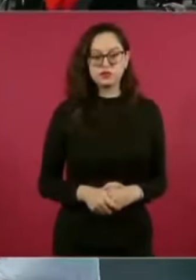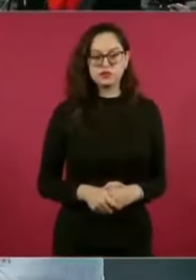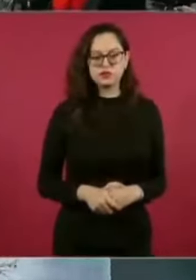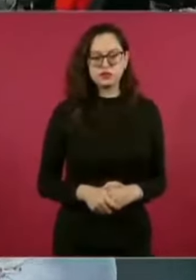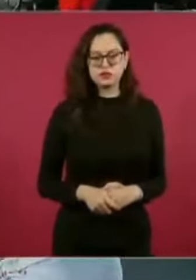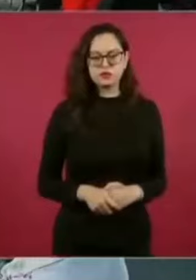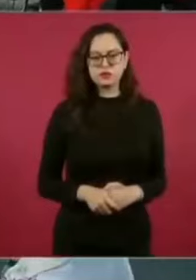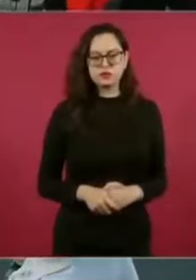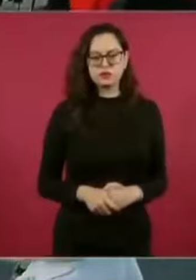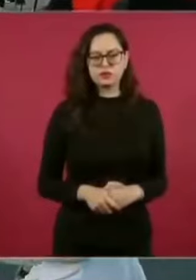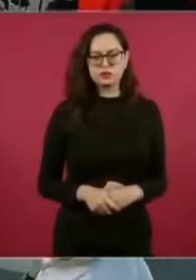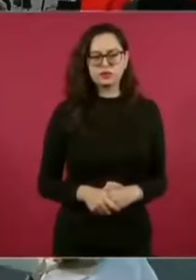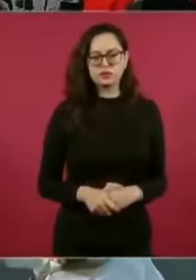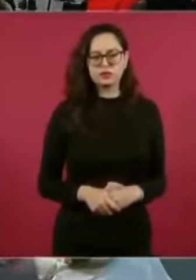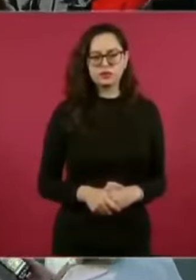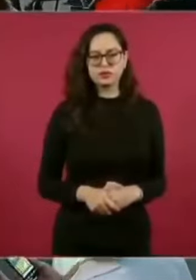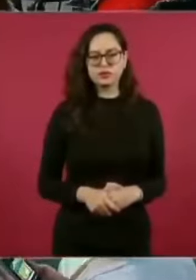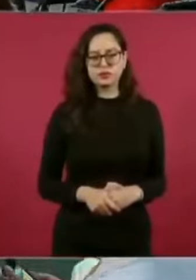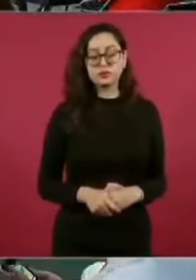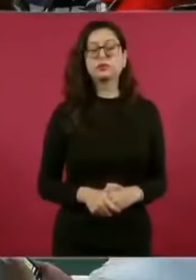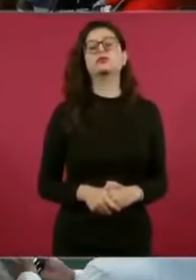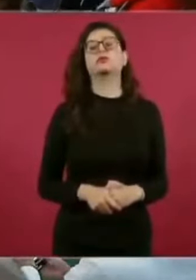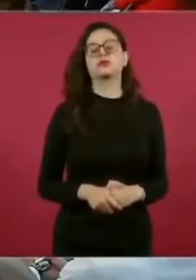Ah, ahí está, en el búnker.